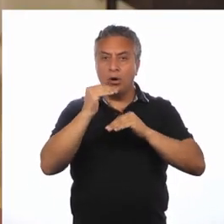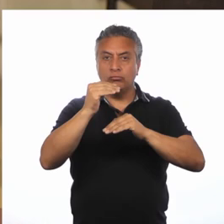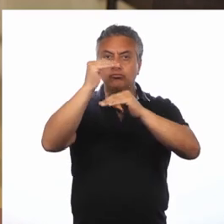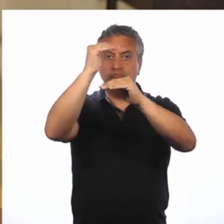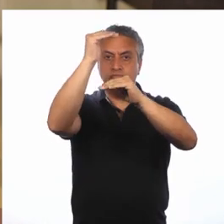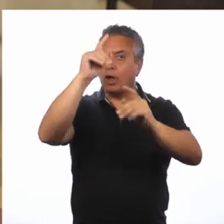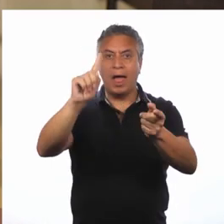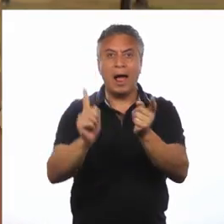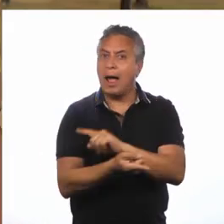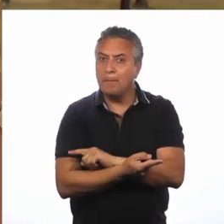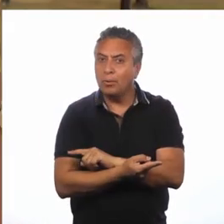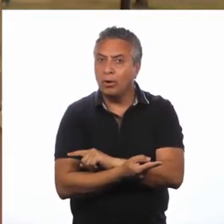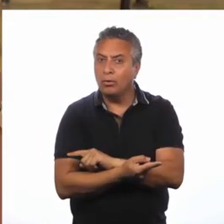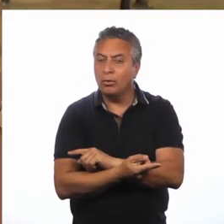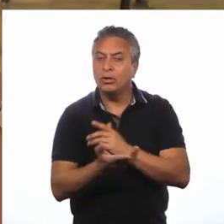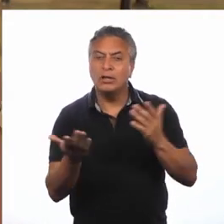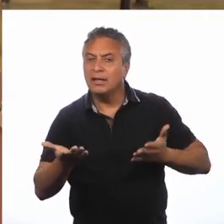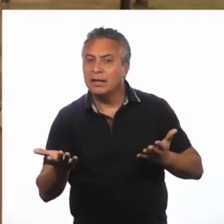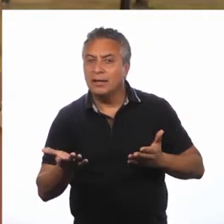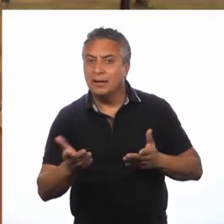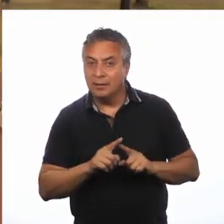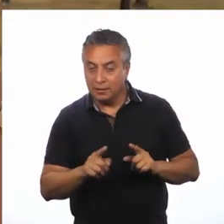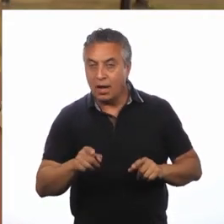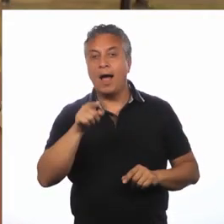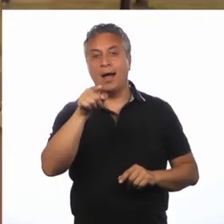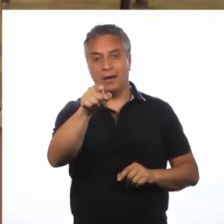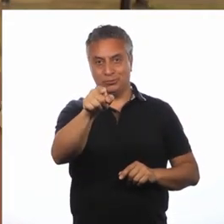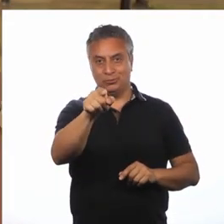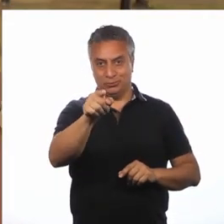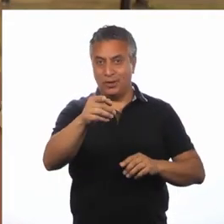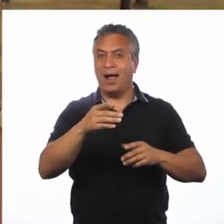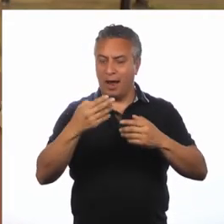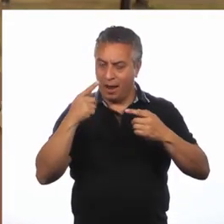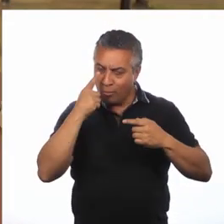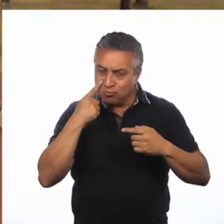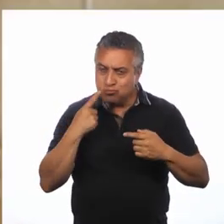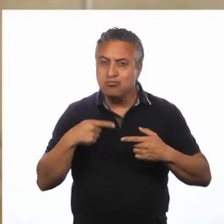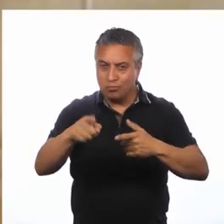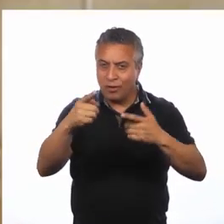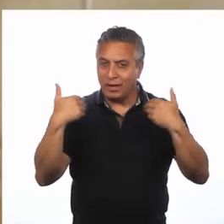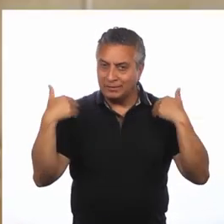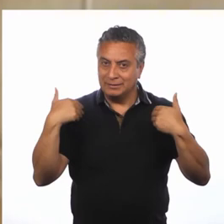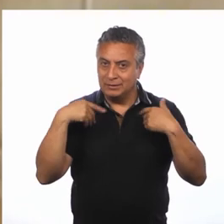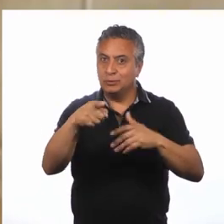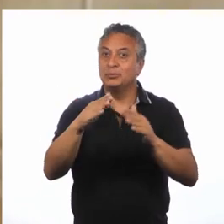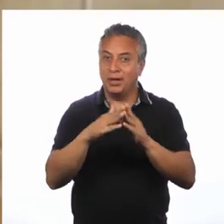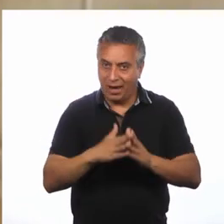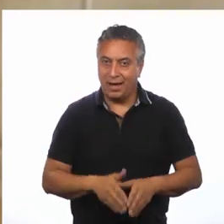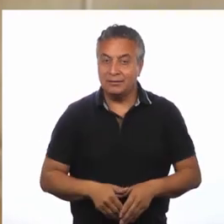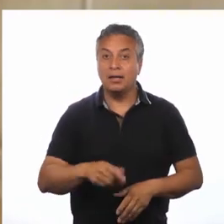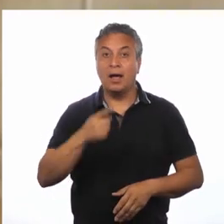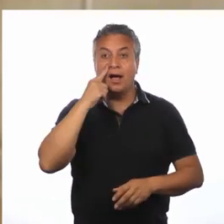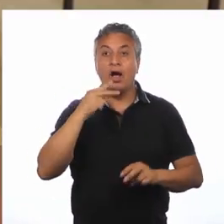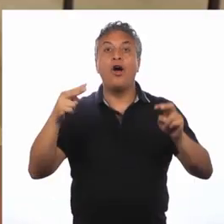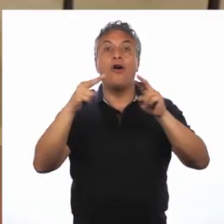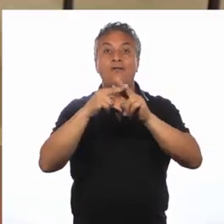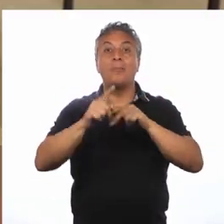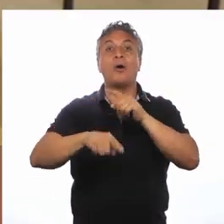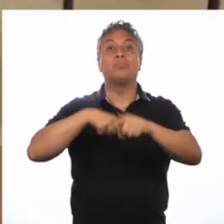De nuestra mano? Te dejo esa pregunta Para que experimentes En tu casa Nos vemos En un próximo